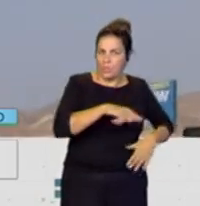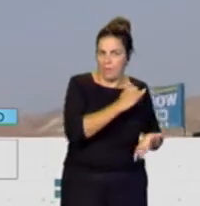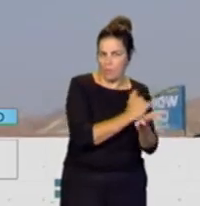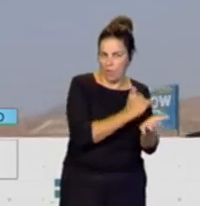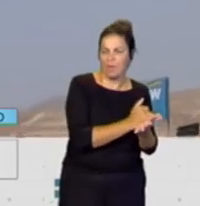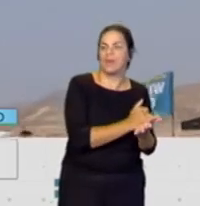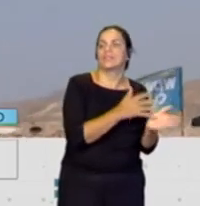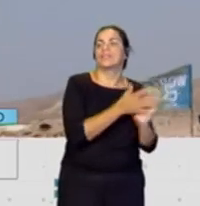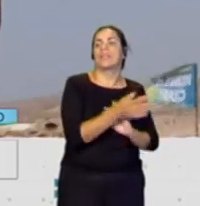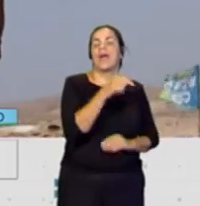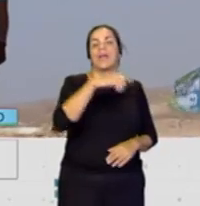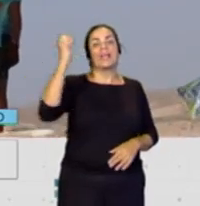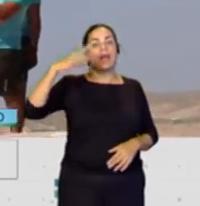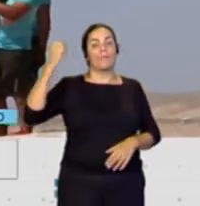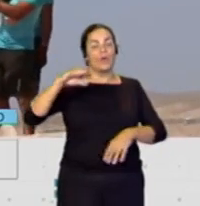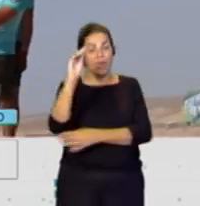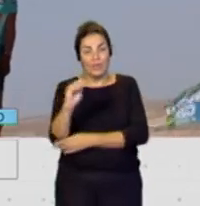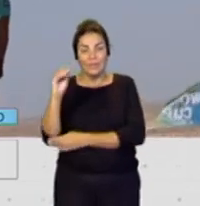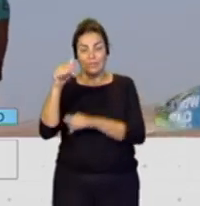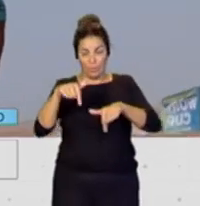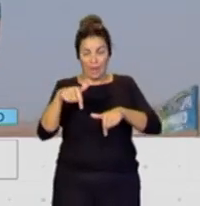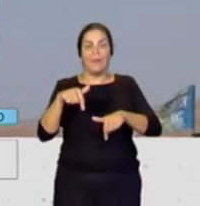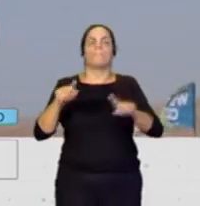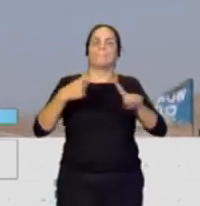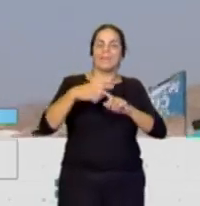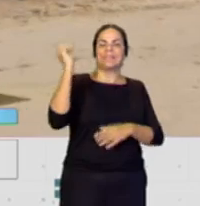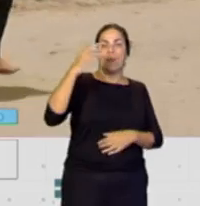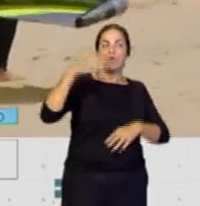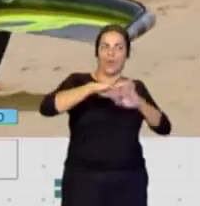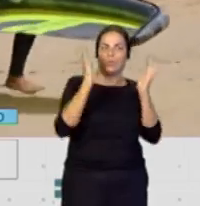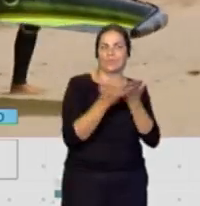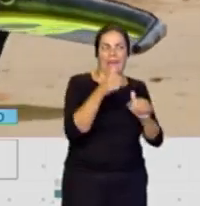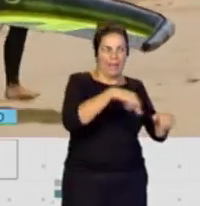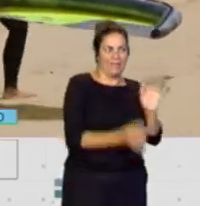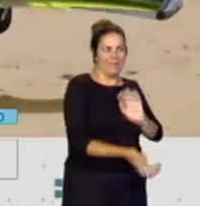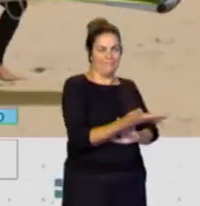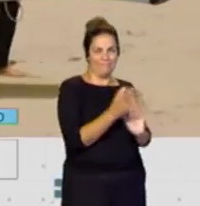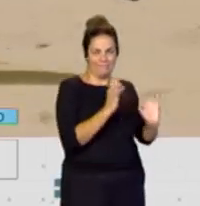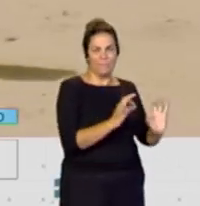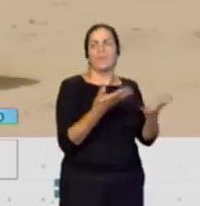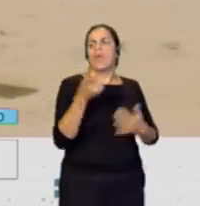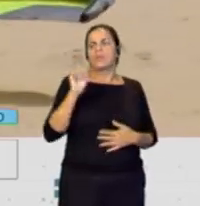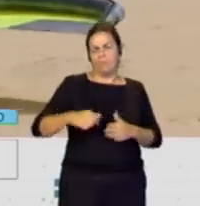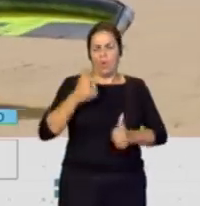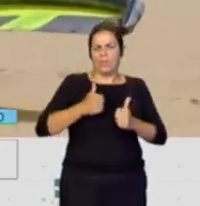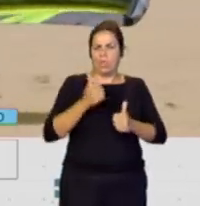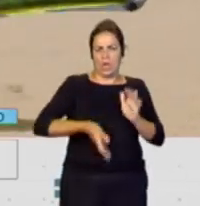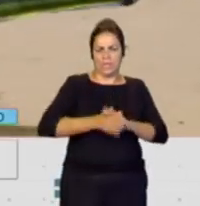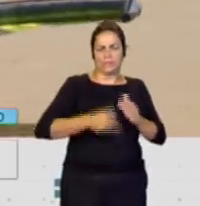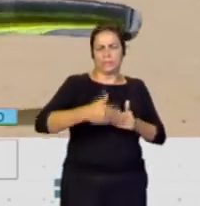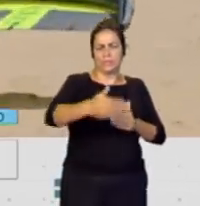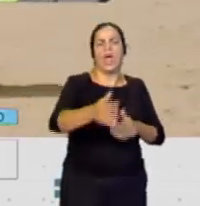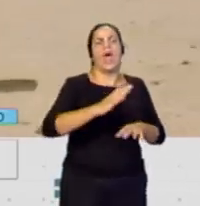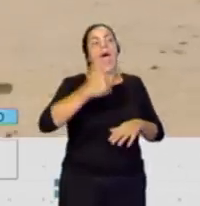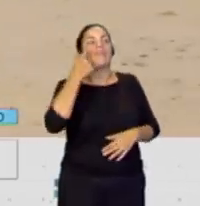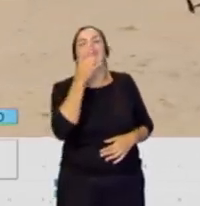solo la campeona de Fuenteventura, sino también la campeona mundial al final. Pero todavía sigan más competiciones para definir quién